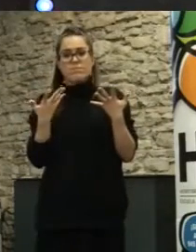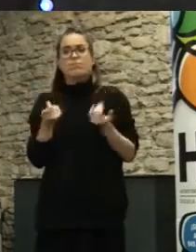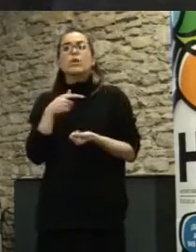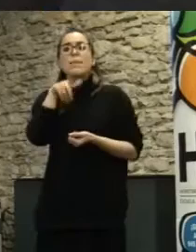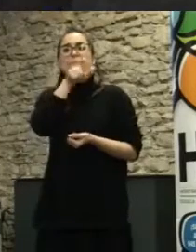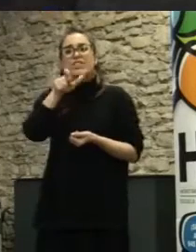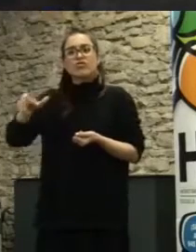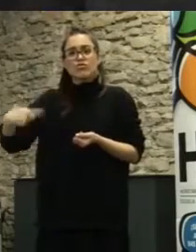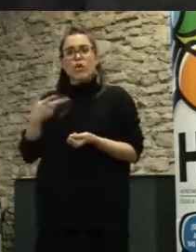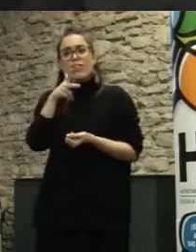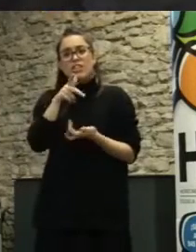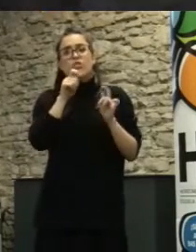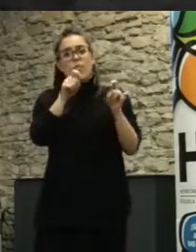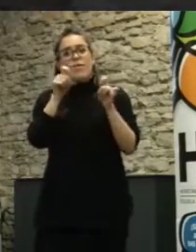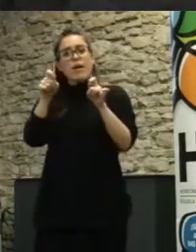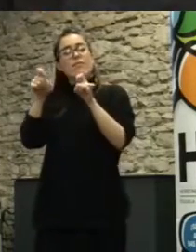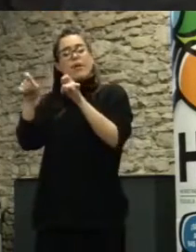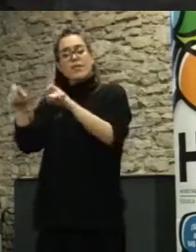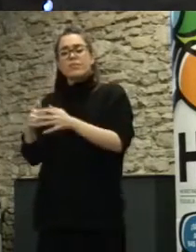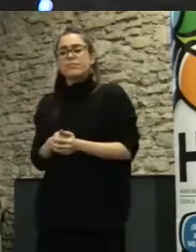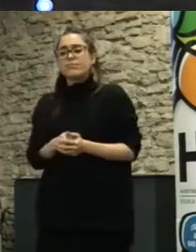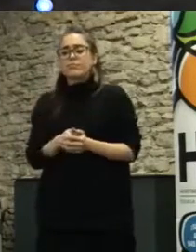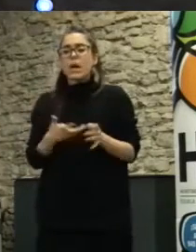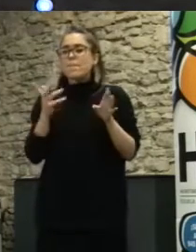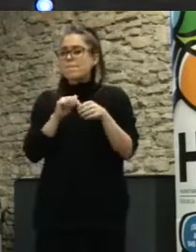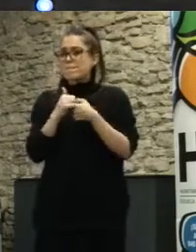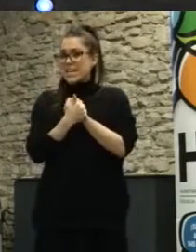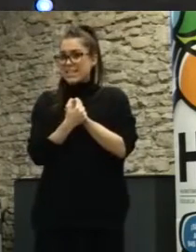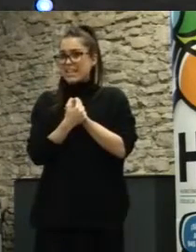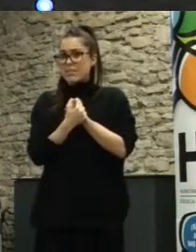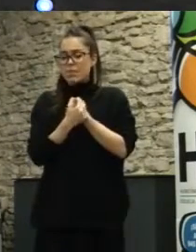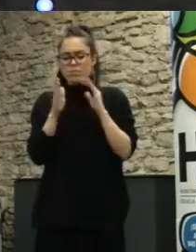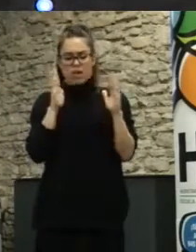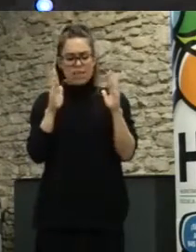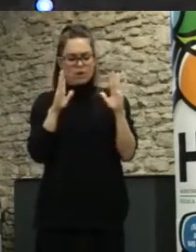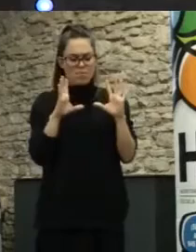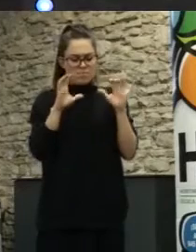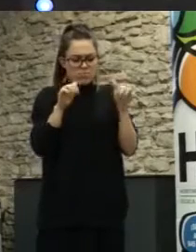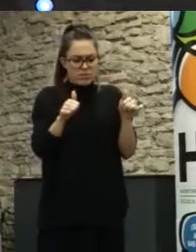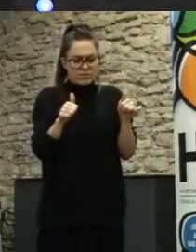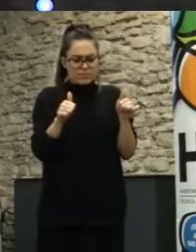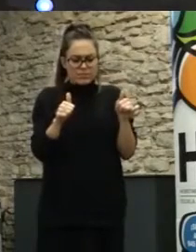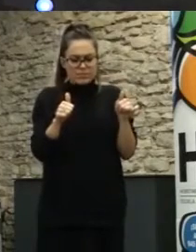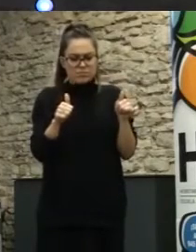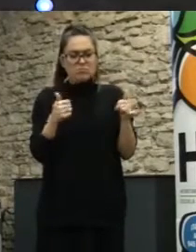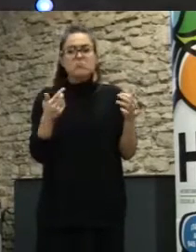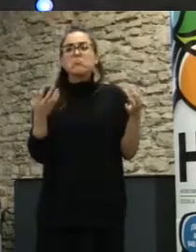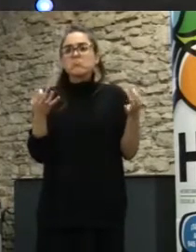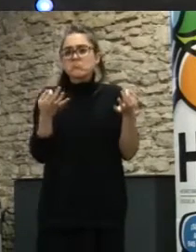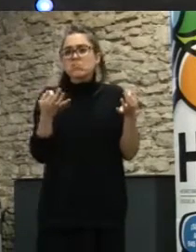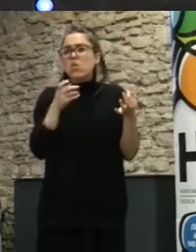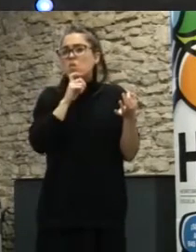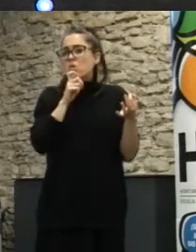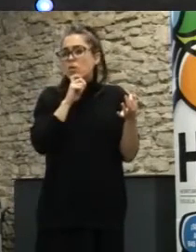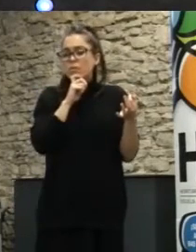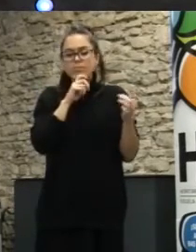ciudadanía. La participación se basaba en esta primera época en los colectivos sociales, especialmente el